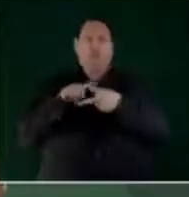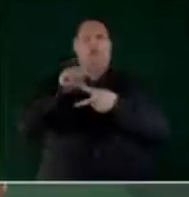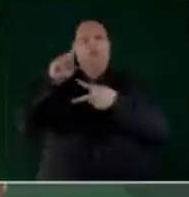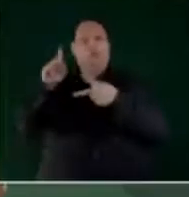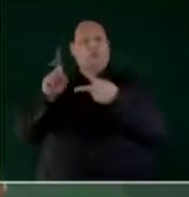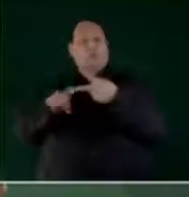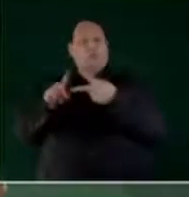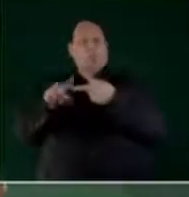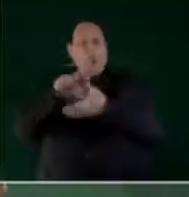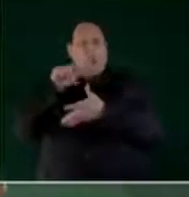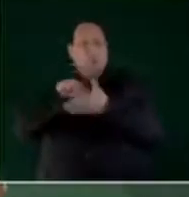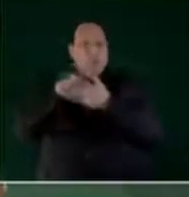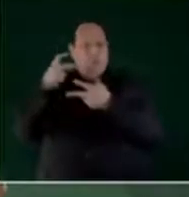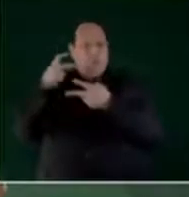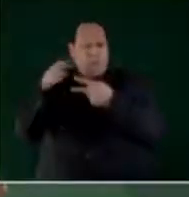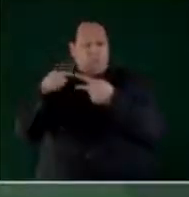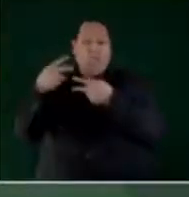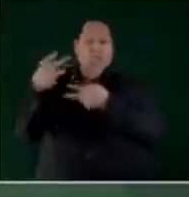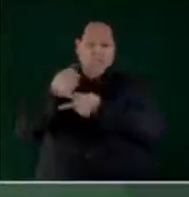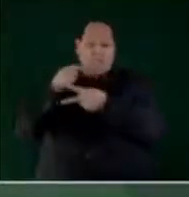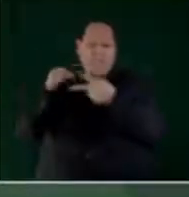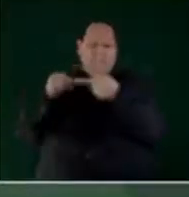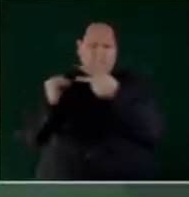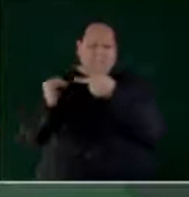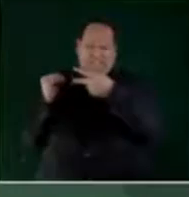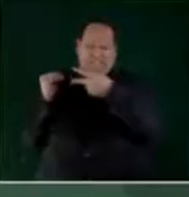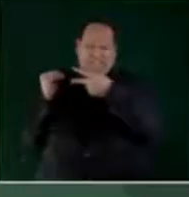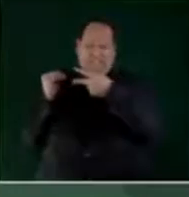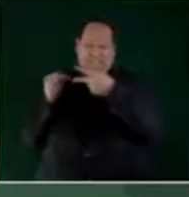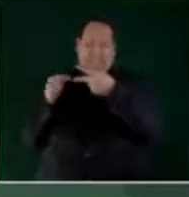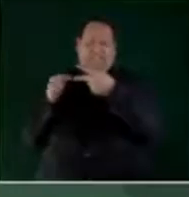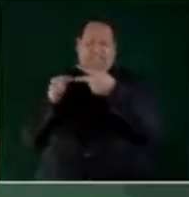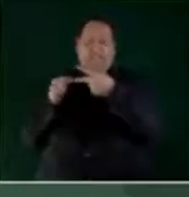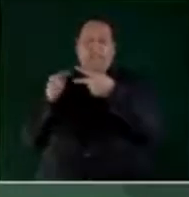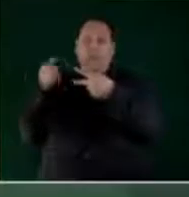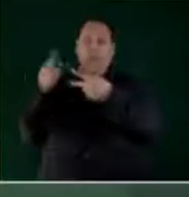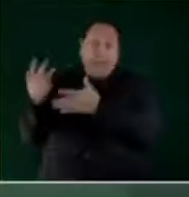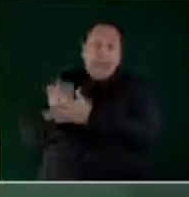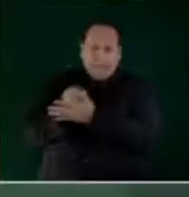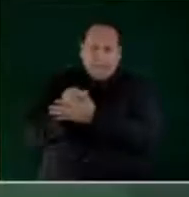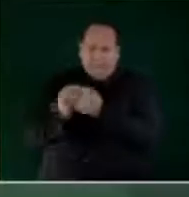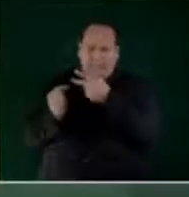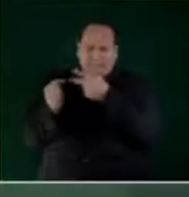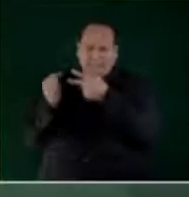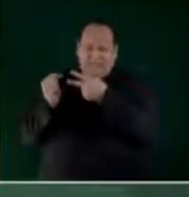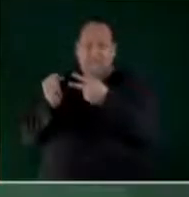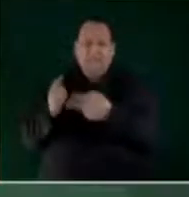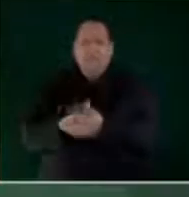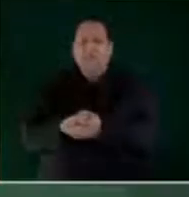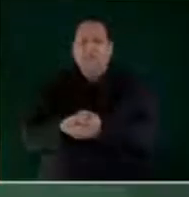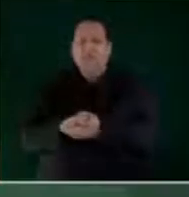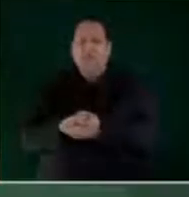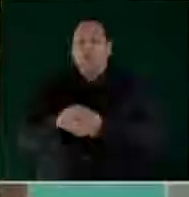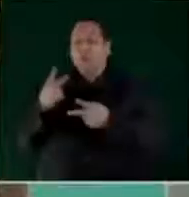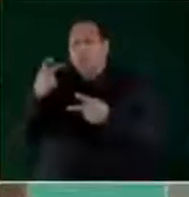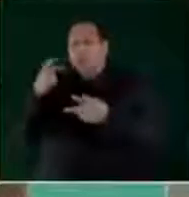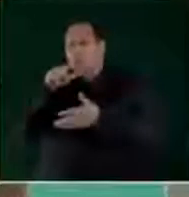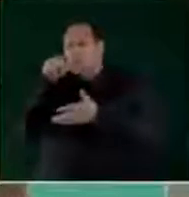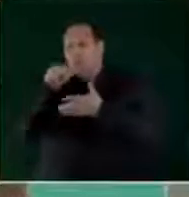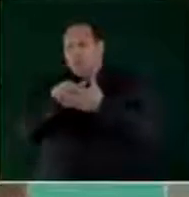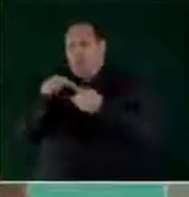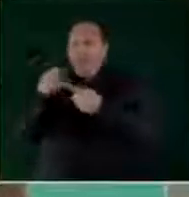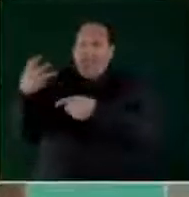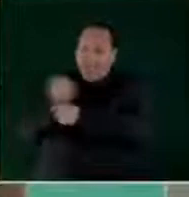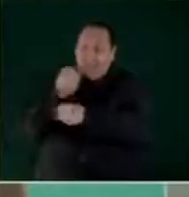más cercano a la gobernadora que